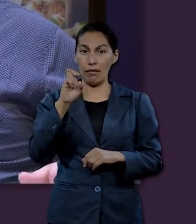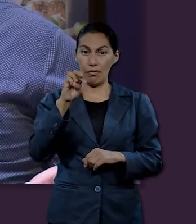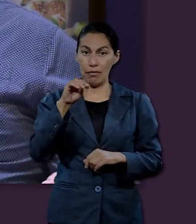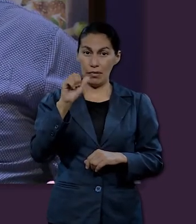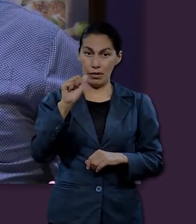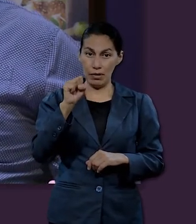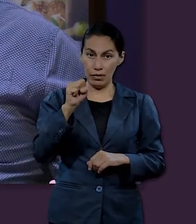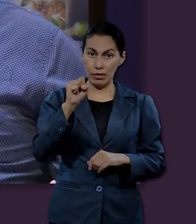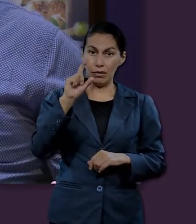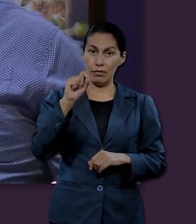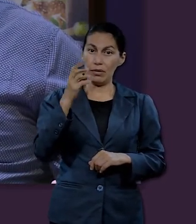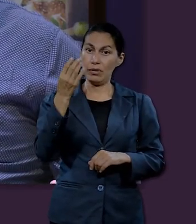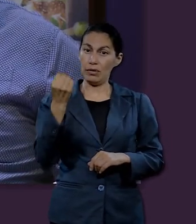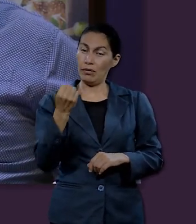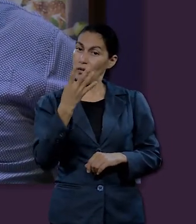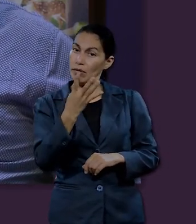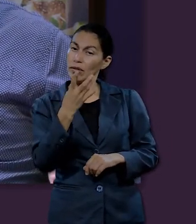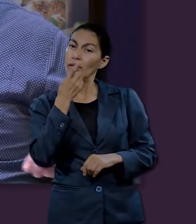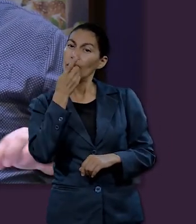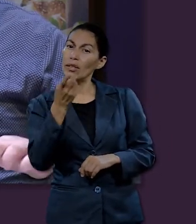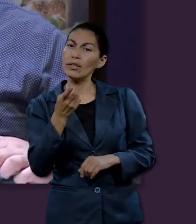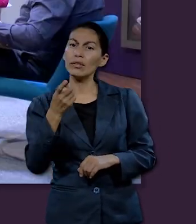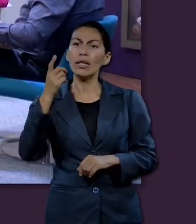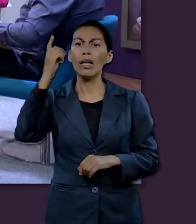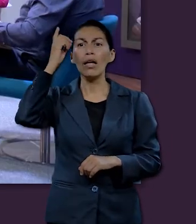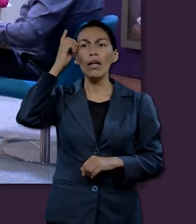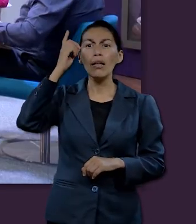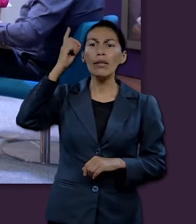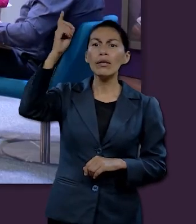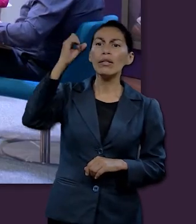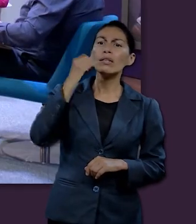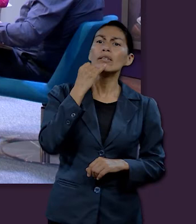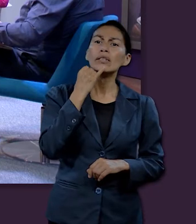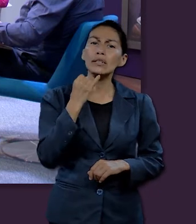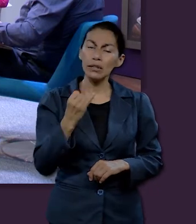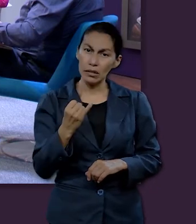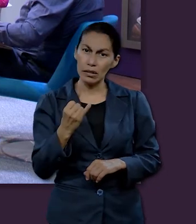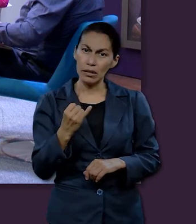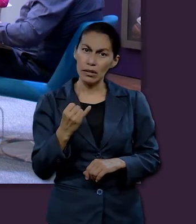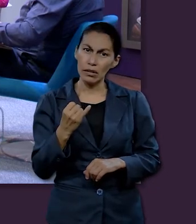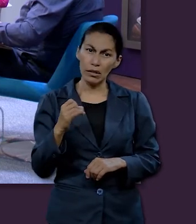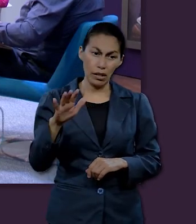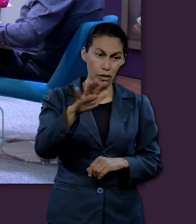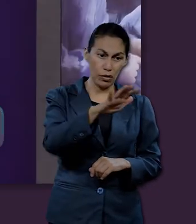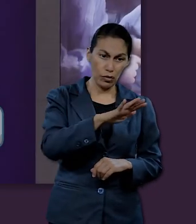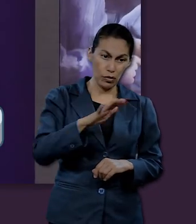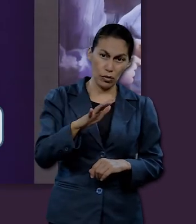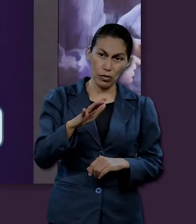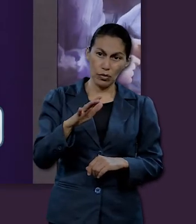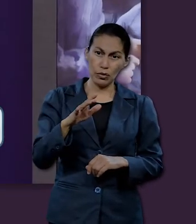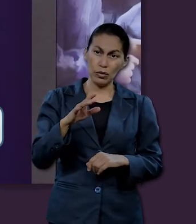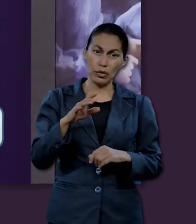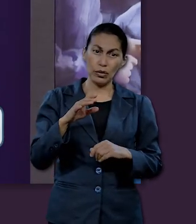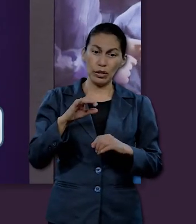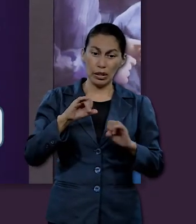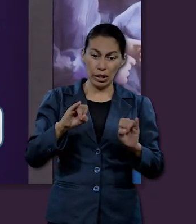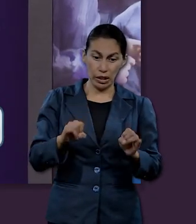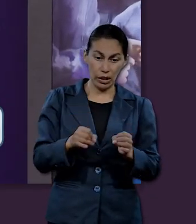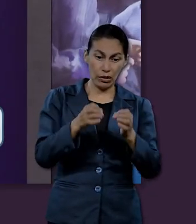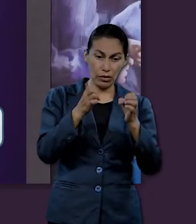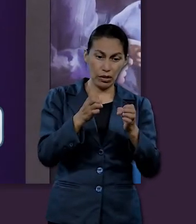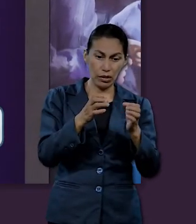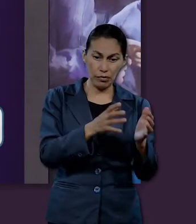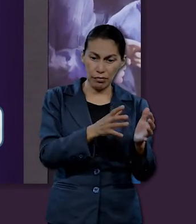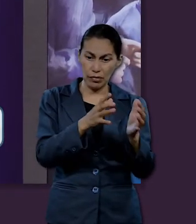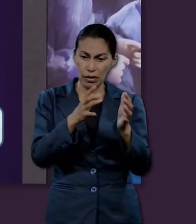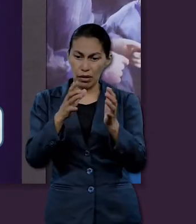en Jeremías 29.4, que dice así ha dicho Jehová de los ejércitos, Dios de Israel, a todos los de